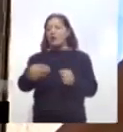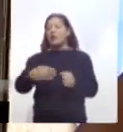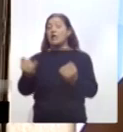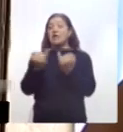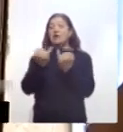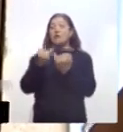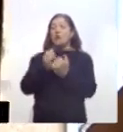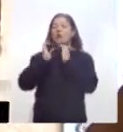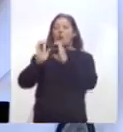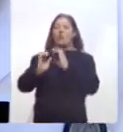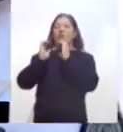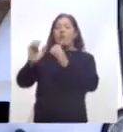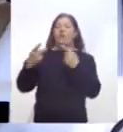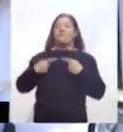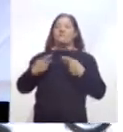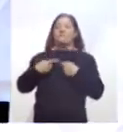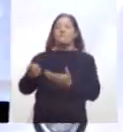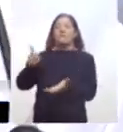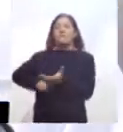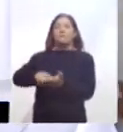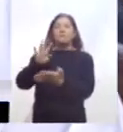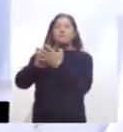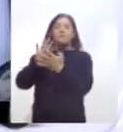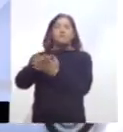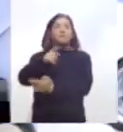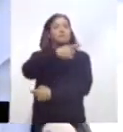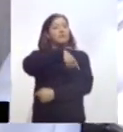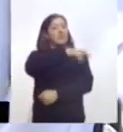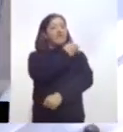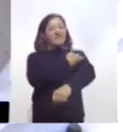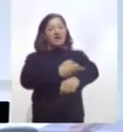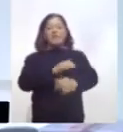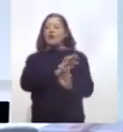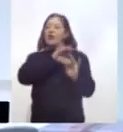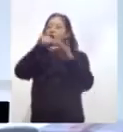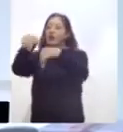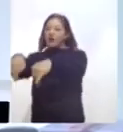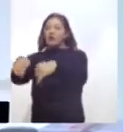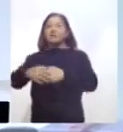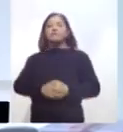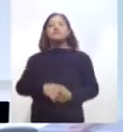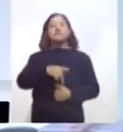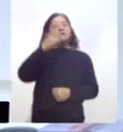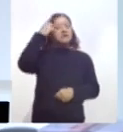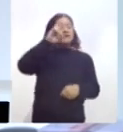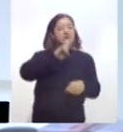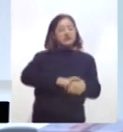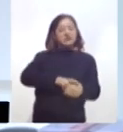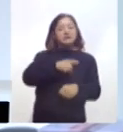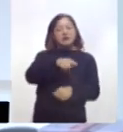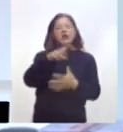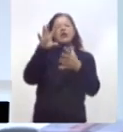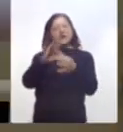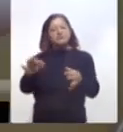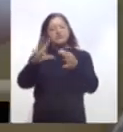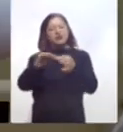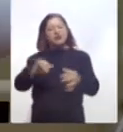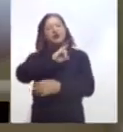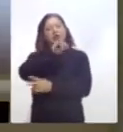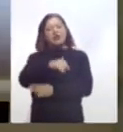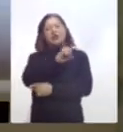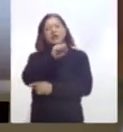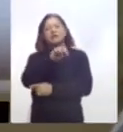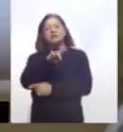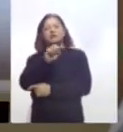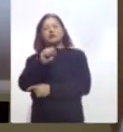población penitenciaria y sus familias que acuden a visitas. El director de Prevención y Reinserción Social, Jesús Herrera, explicó las medidas que